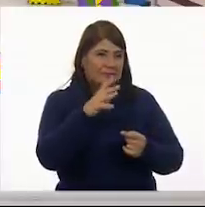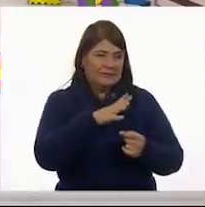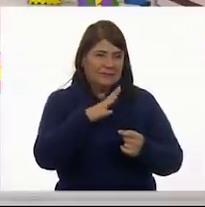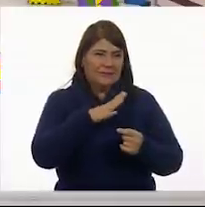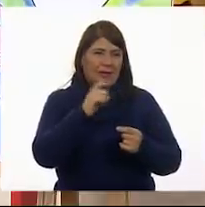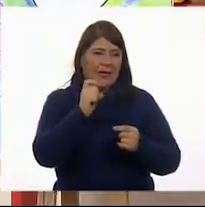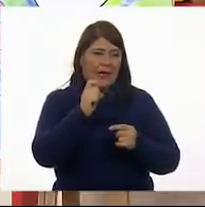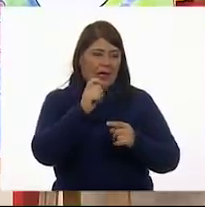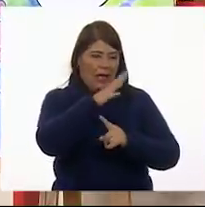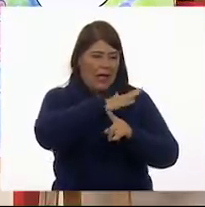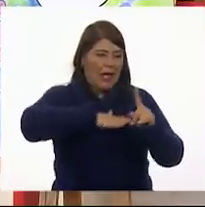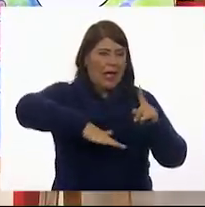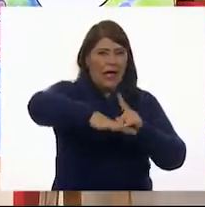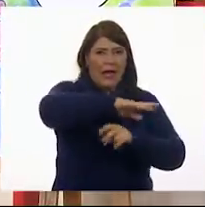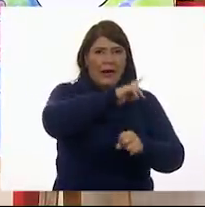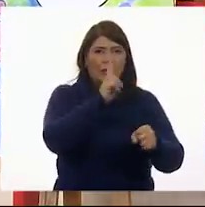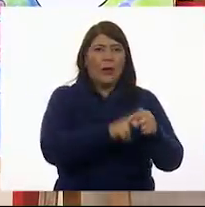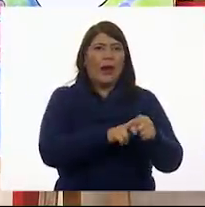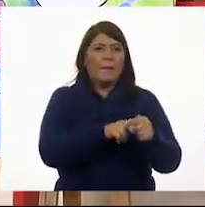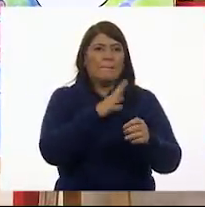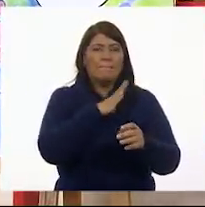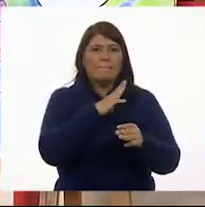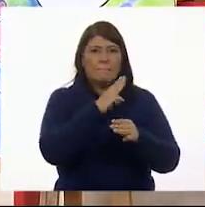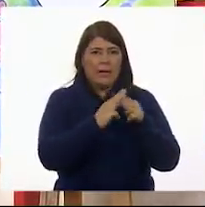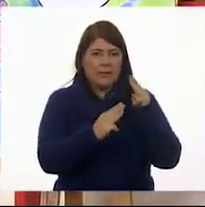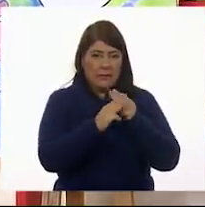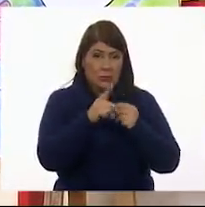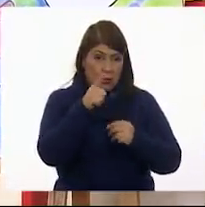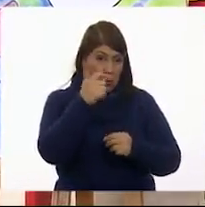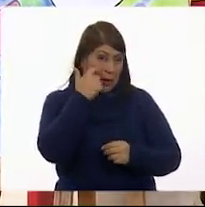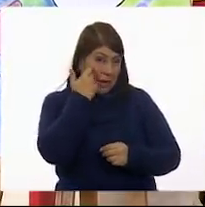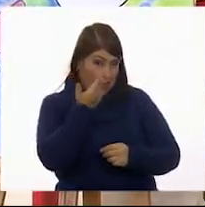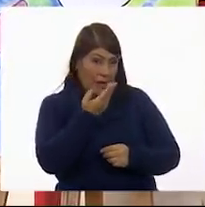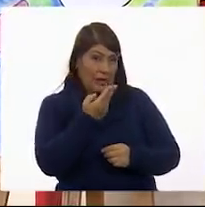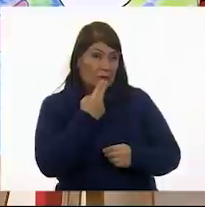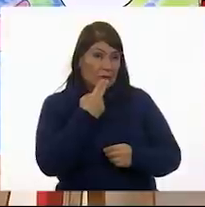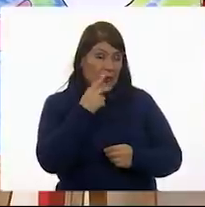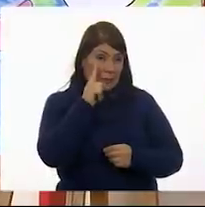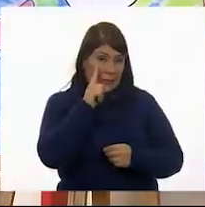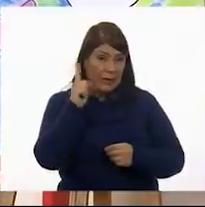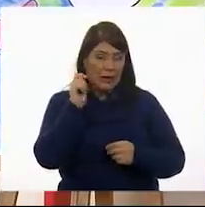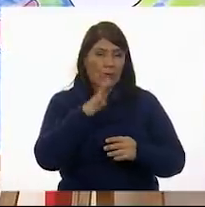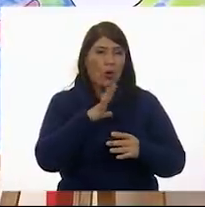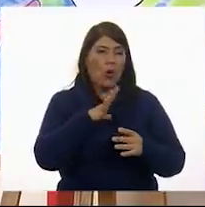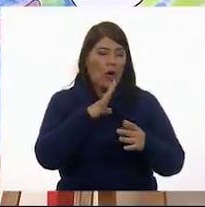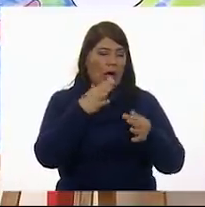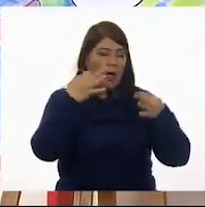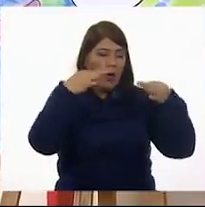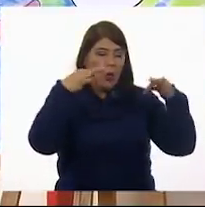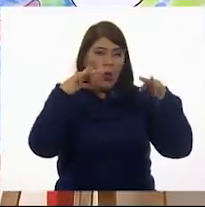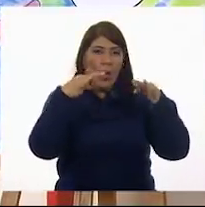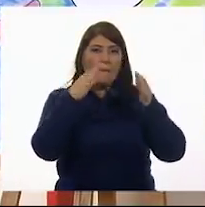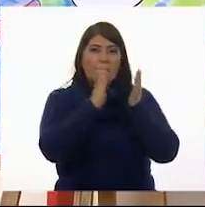naturaleza. ¿Te gustaría, agente Bí, ocupar hojas de árboles de la naturaleza para